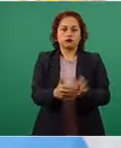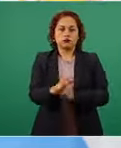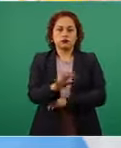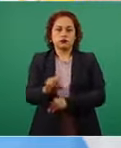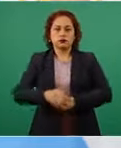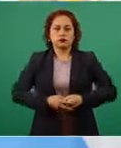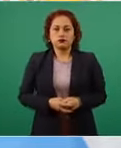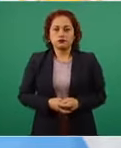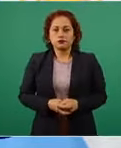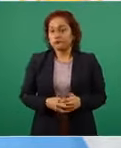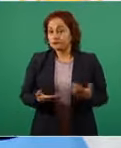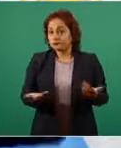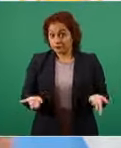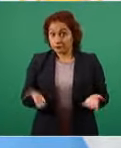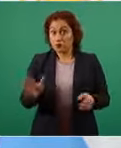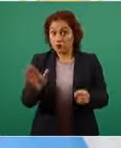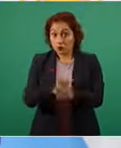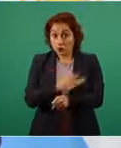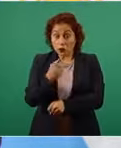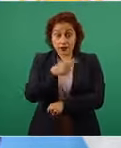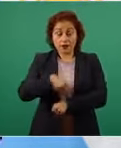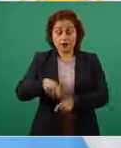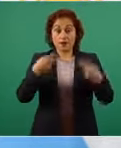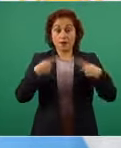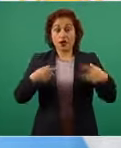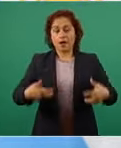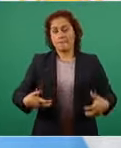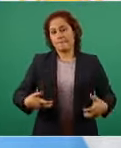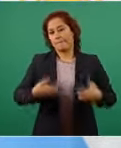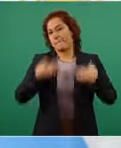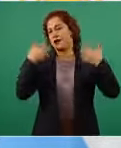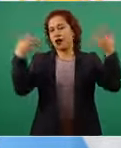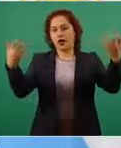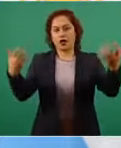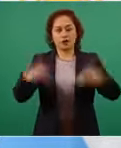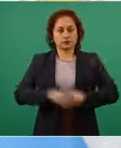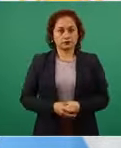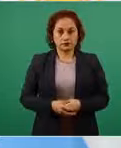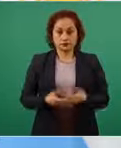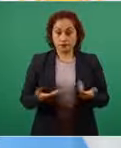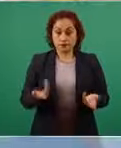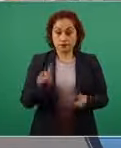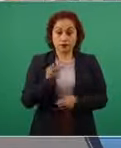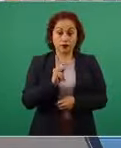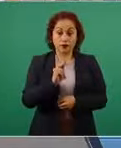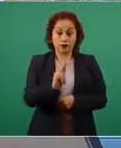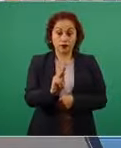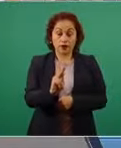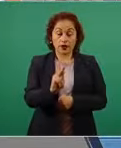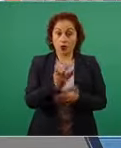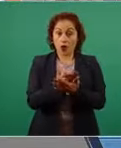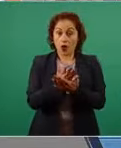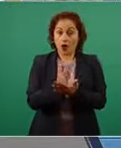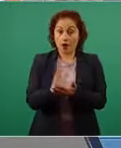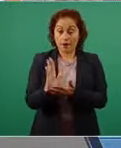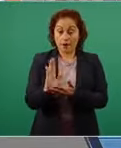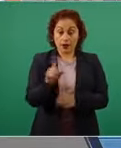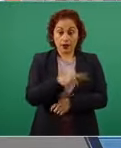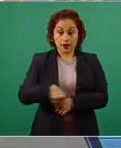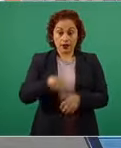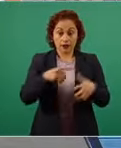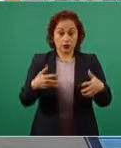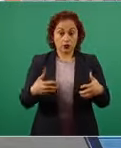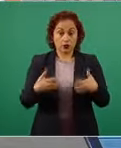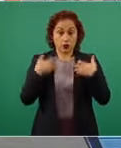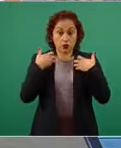muy enojados pero no sólo es eso están enojados porque